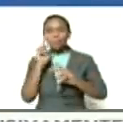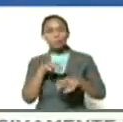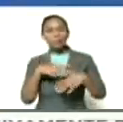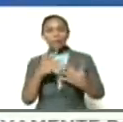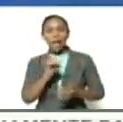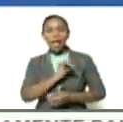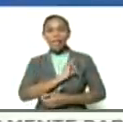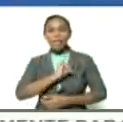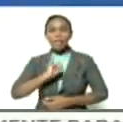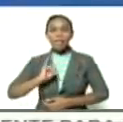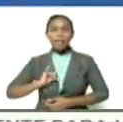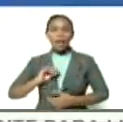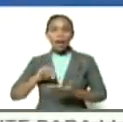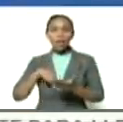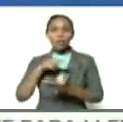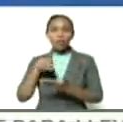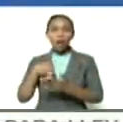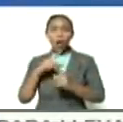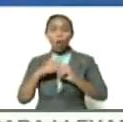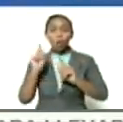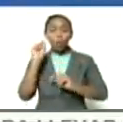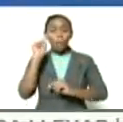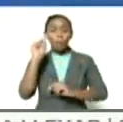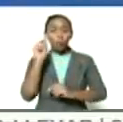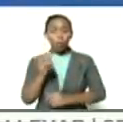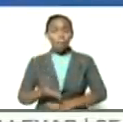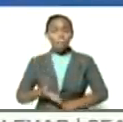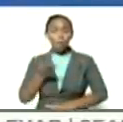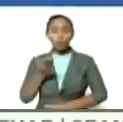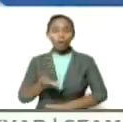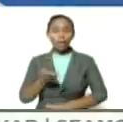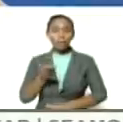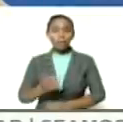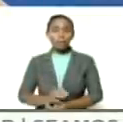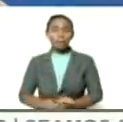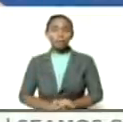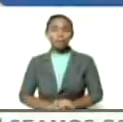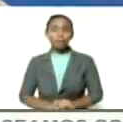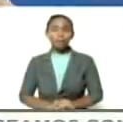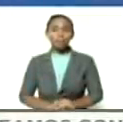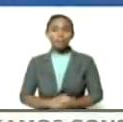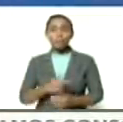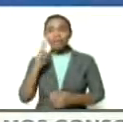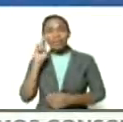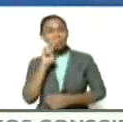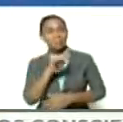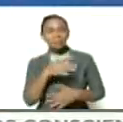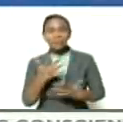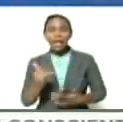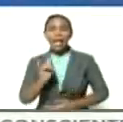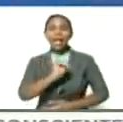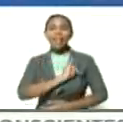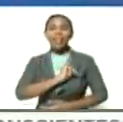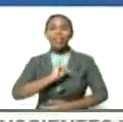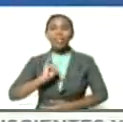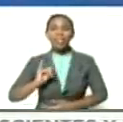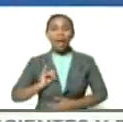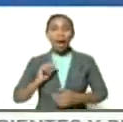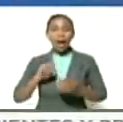identidad nacional es otro punto importante lo que tiene que ver con la identidad nacional